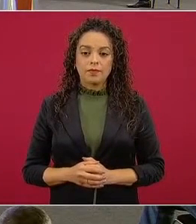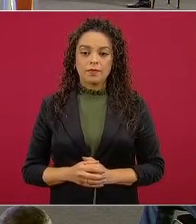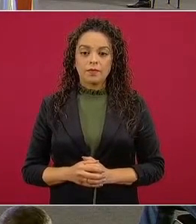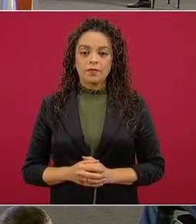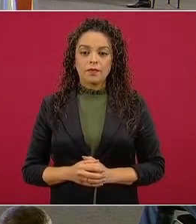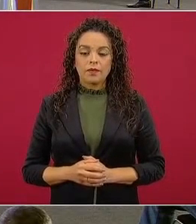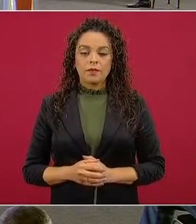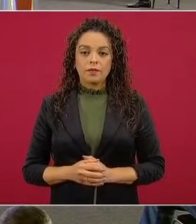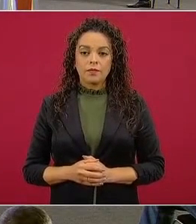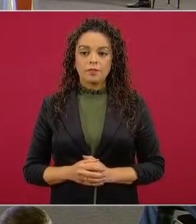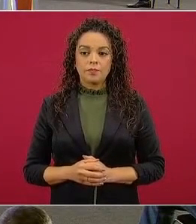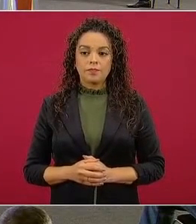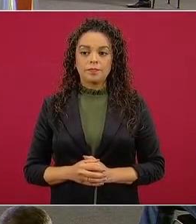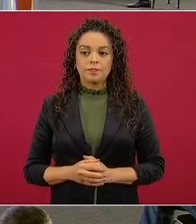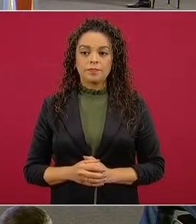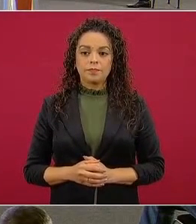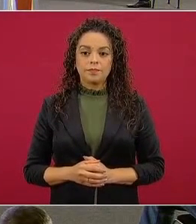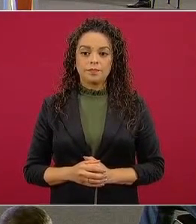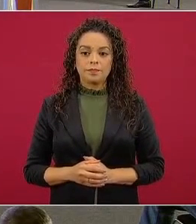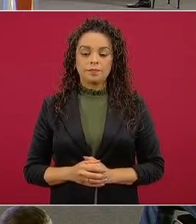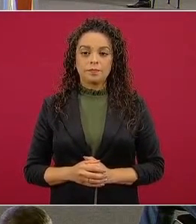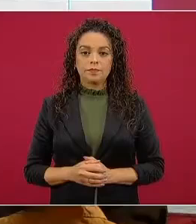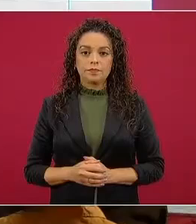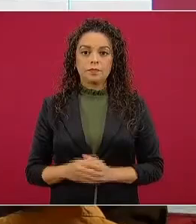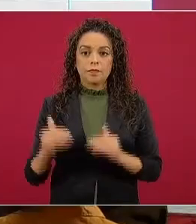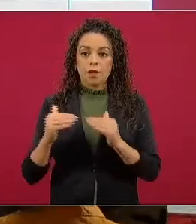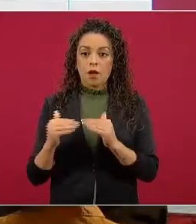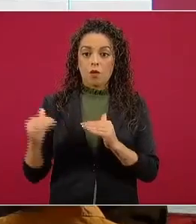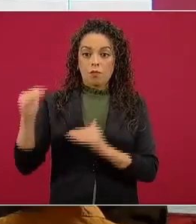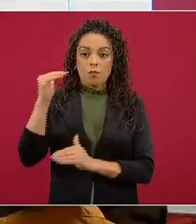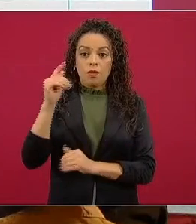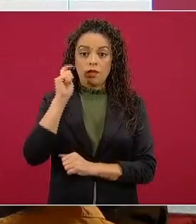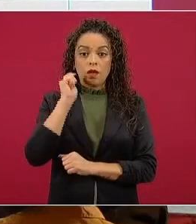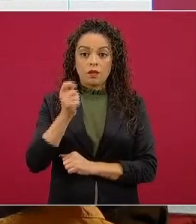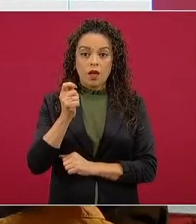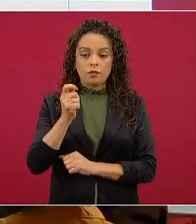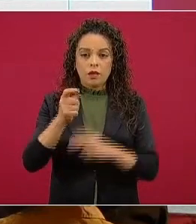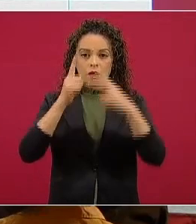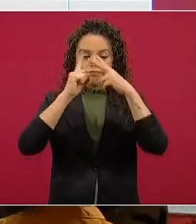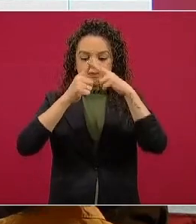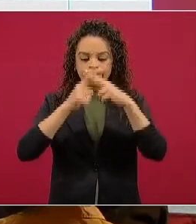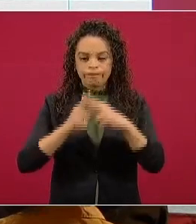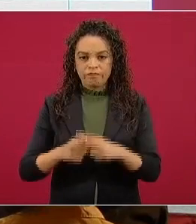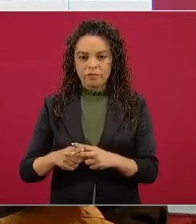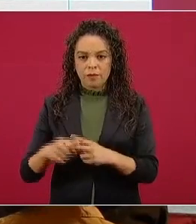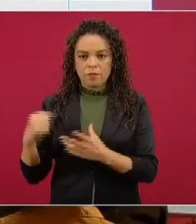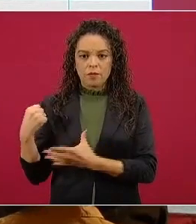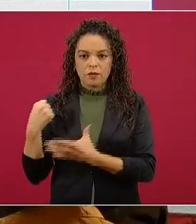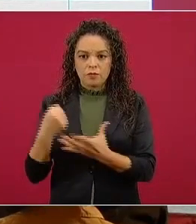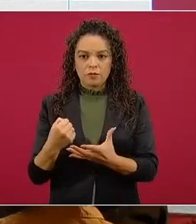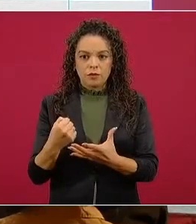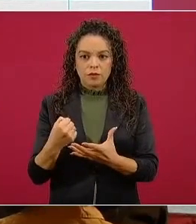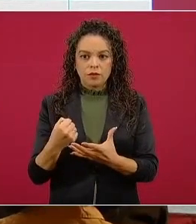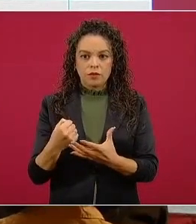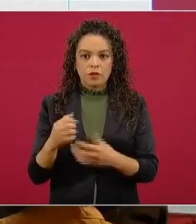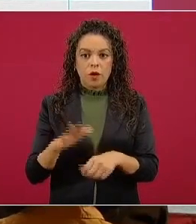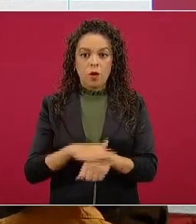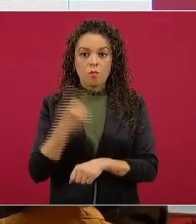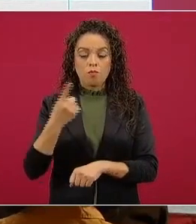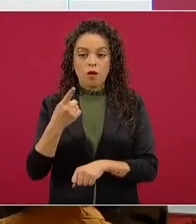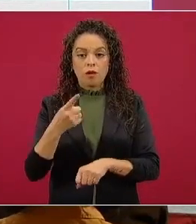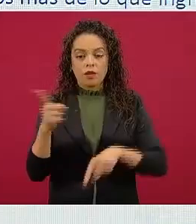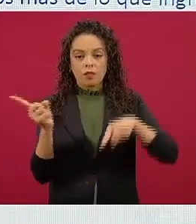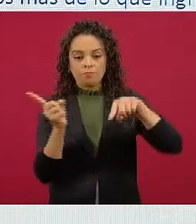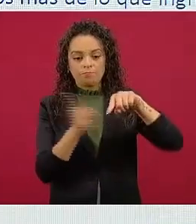El incremento del presupuesto se obtendrá por no permitir la corrupción y por gobernar